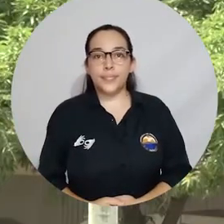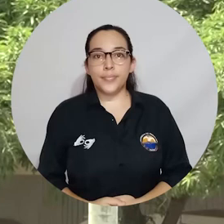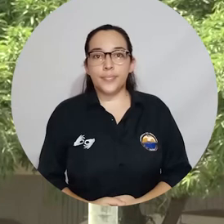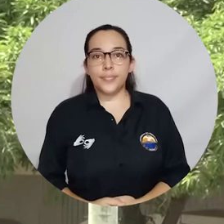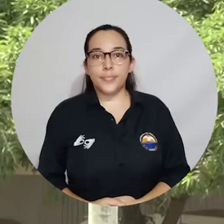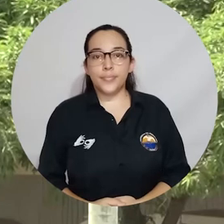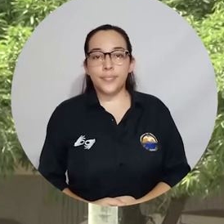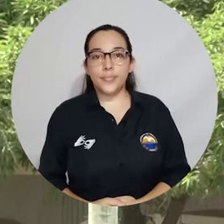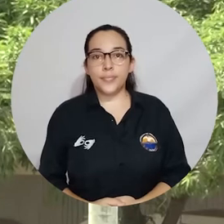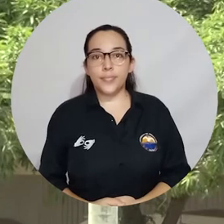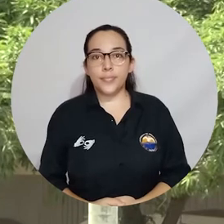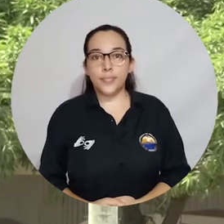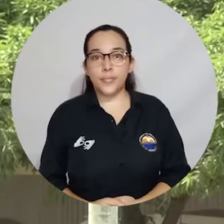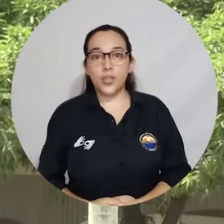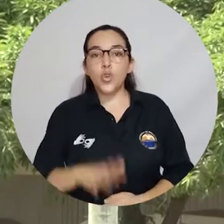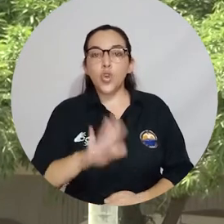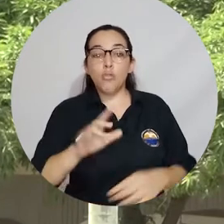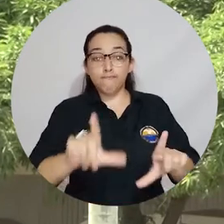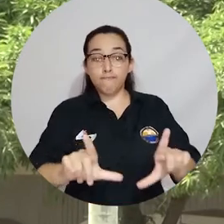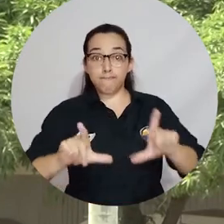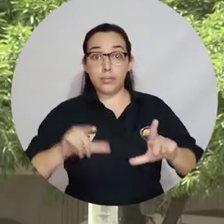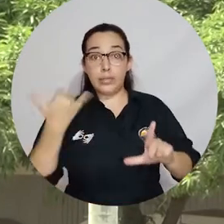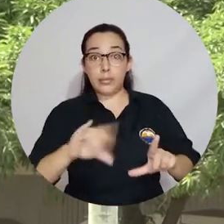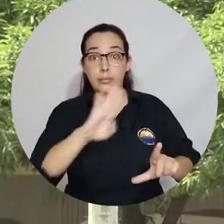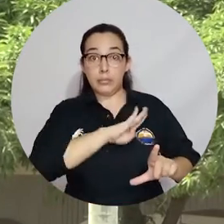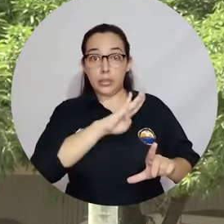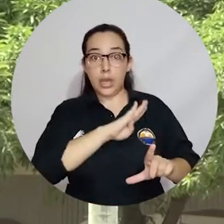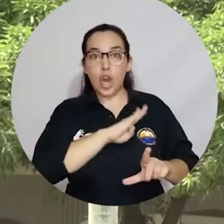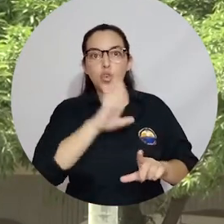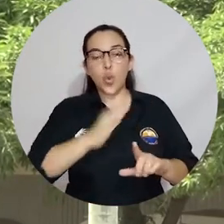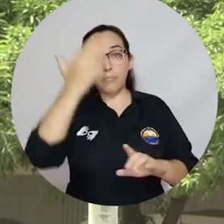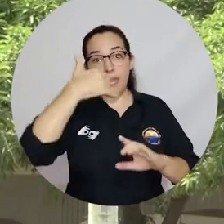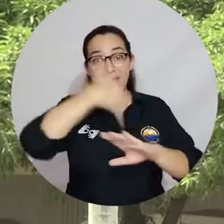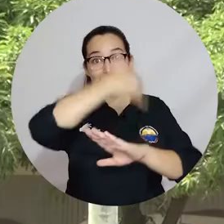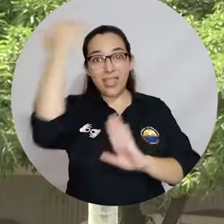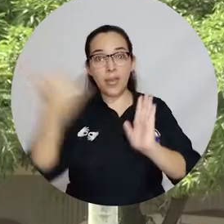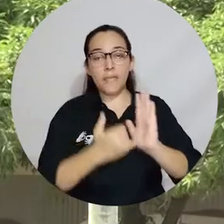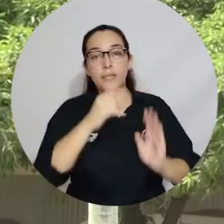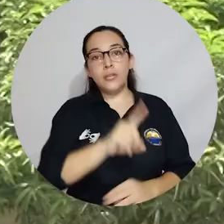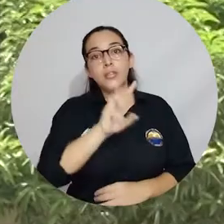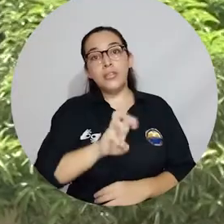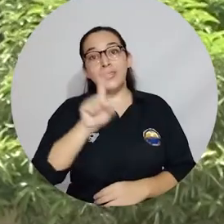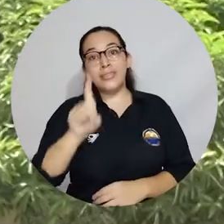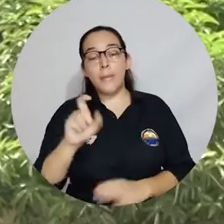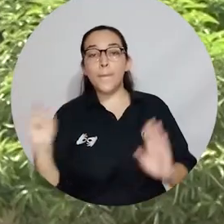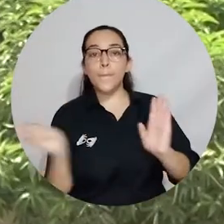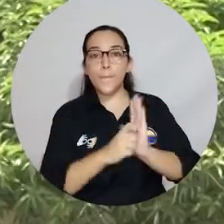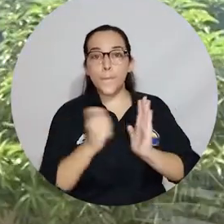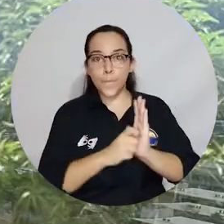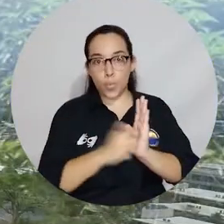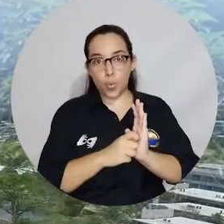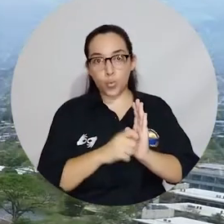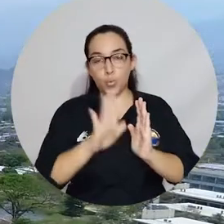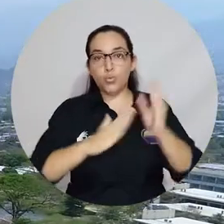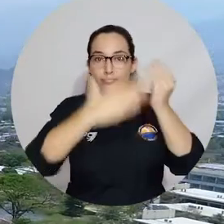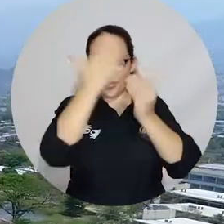Es tener título de bachiller y ostentar un puntaje mínimo de 180 puntos en las pruebas de estado ITFES o SABER 11, como se llaman